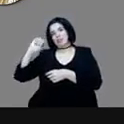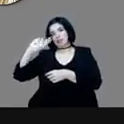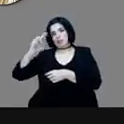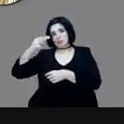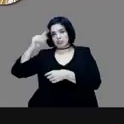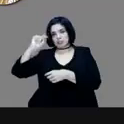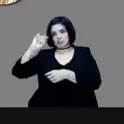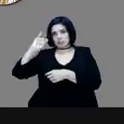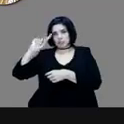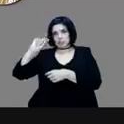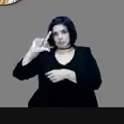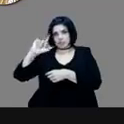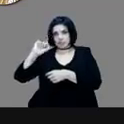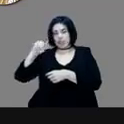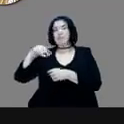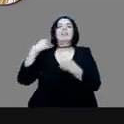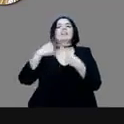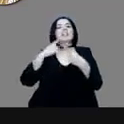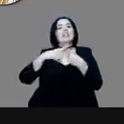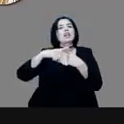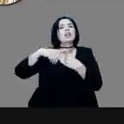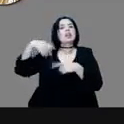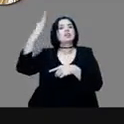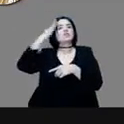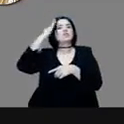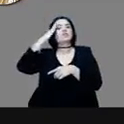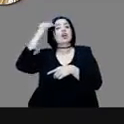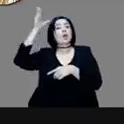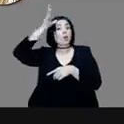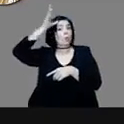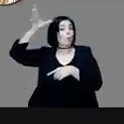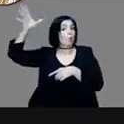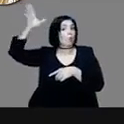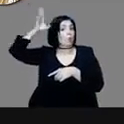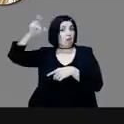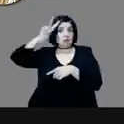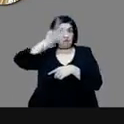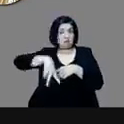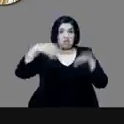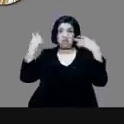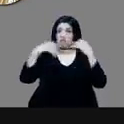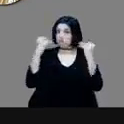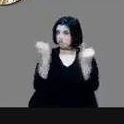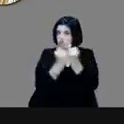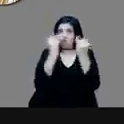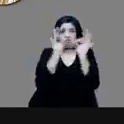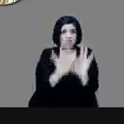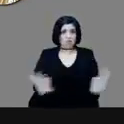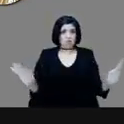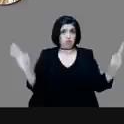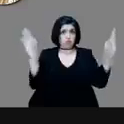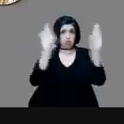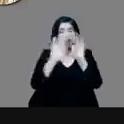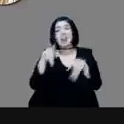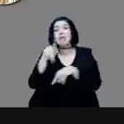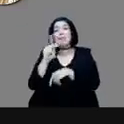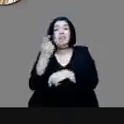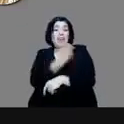realmente épicos y así se relata, ¿no? Bien, en cambio los españoles no,